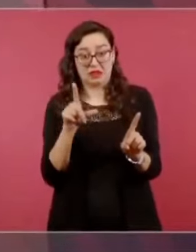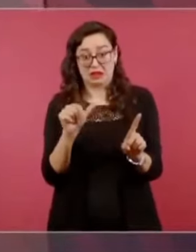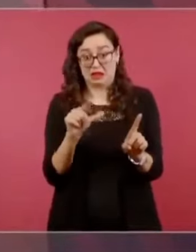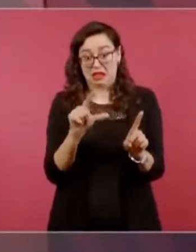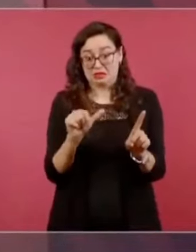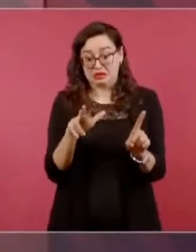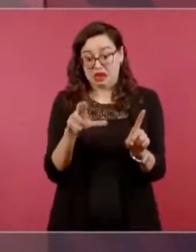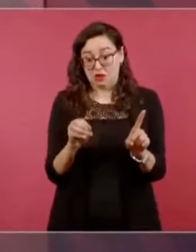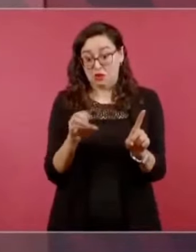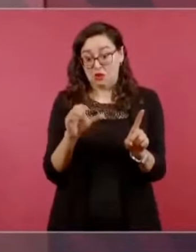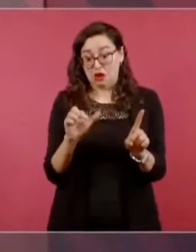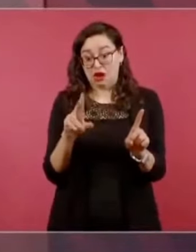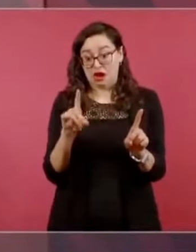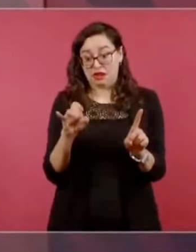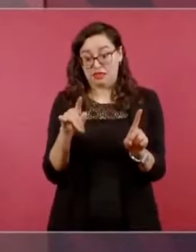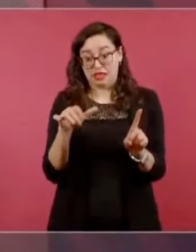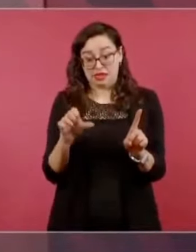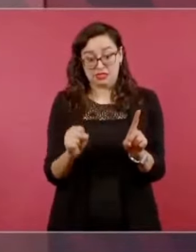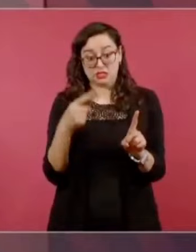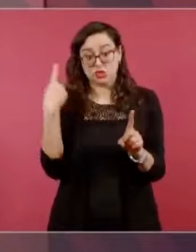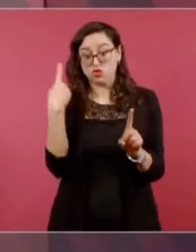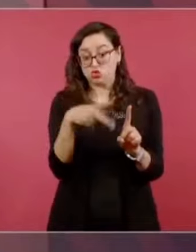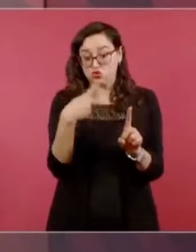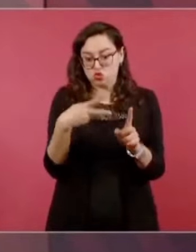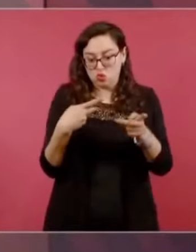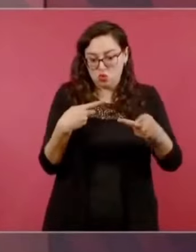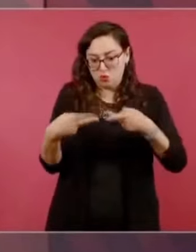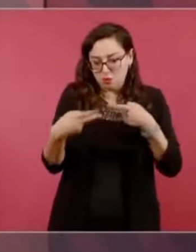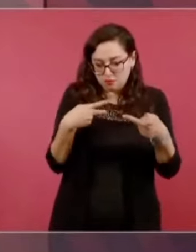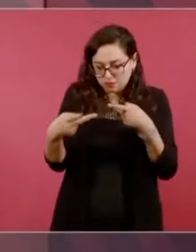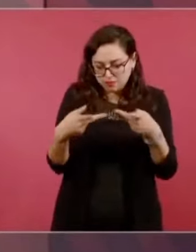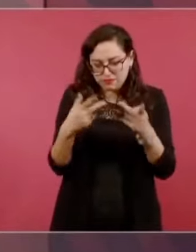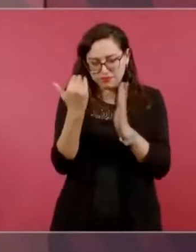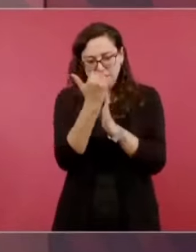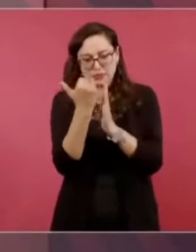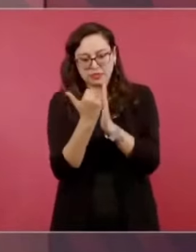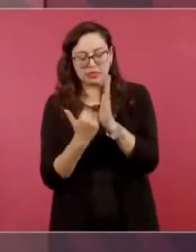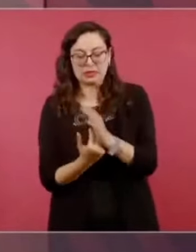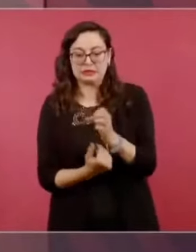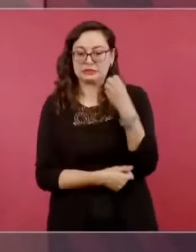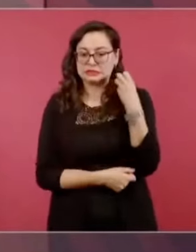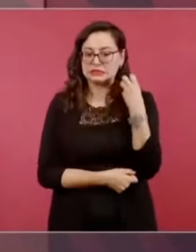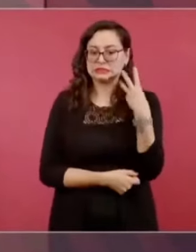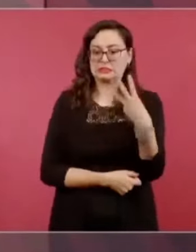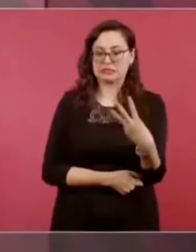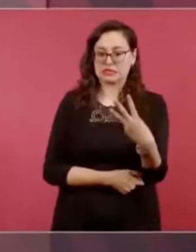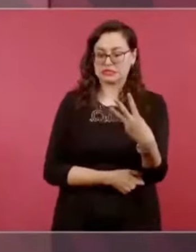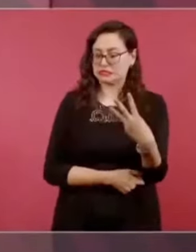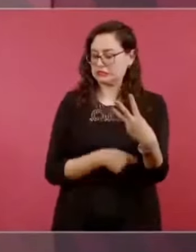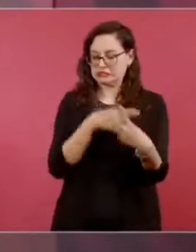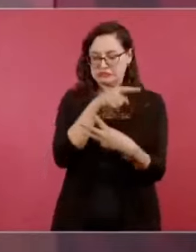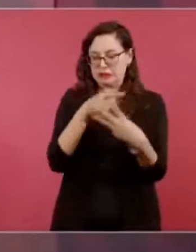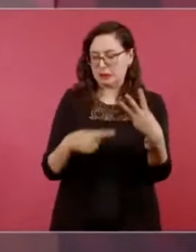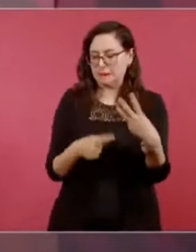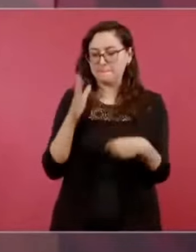en tres importantes y consecutivas acciones.